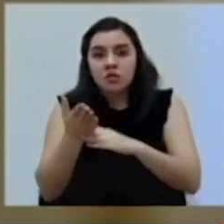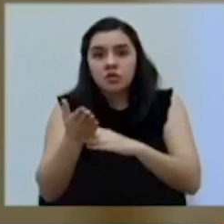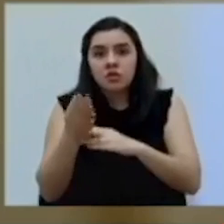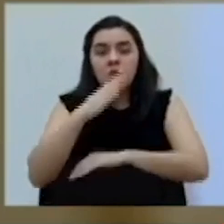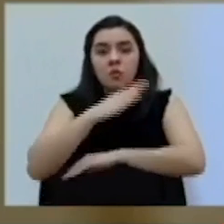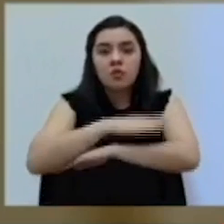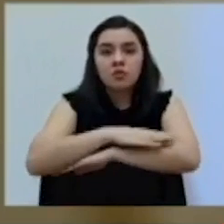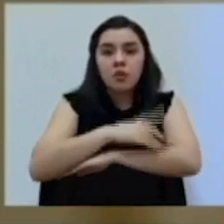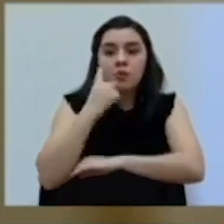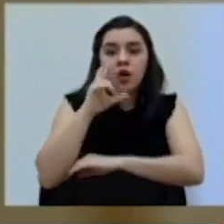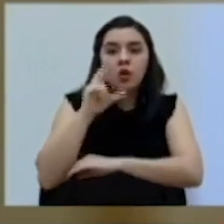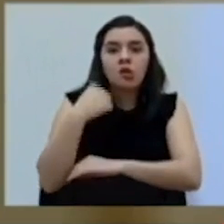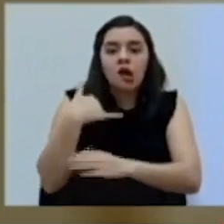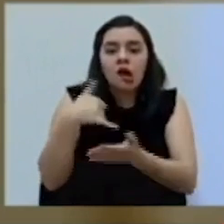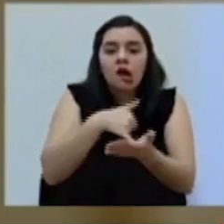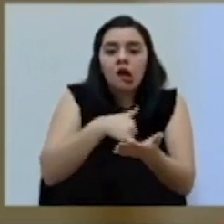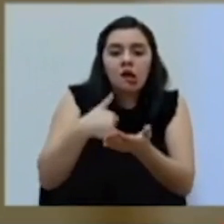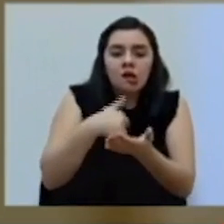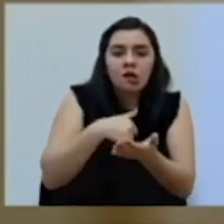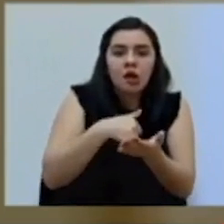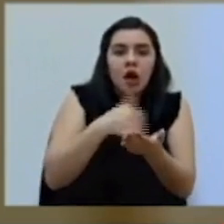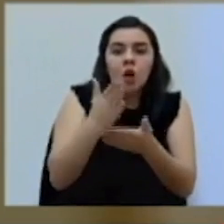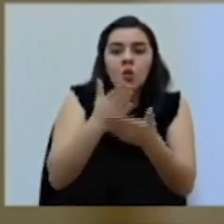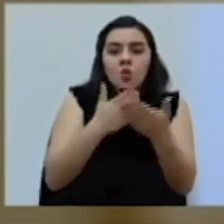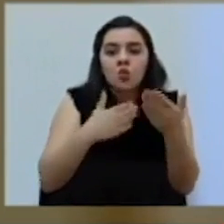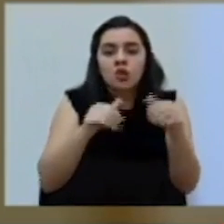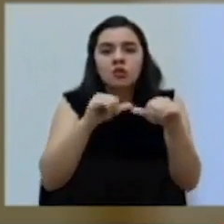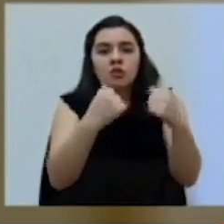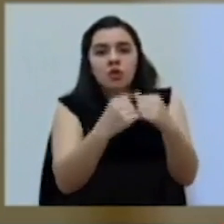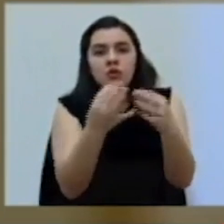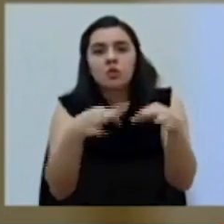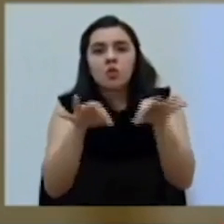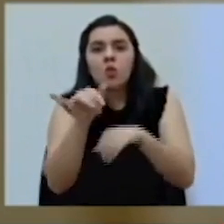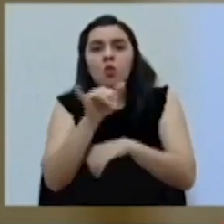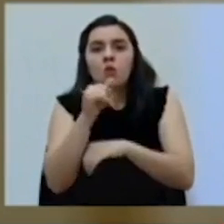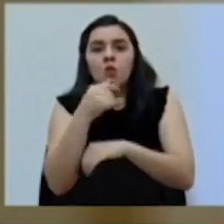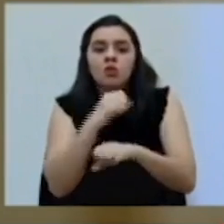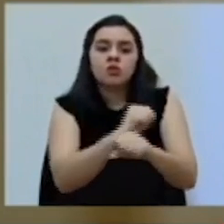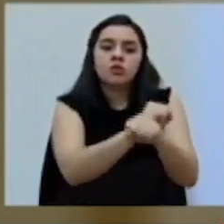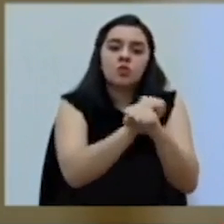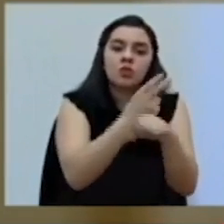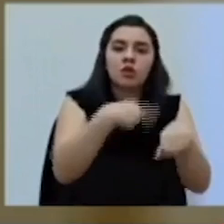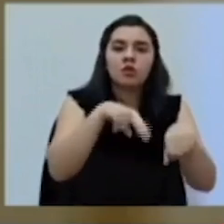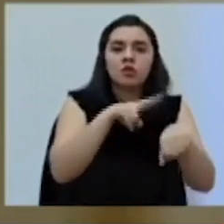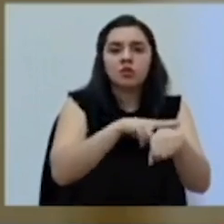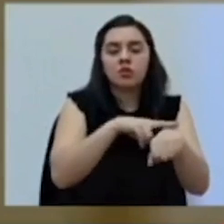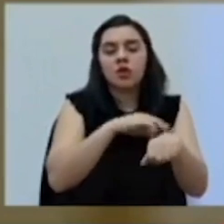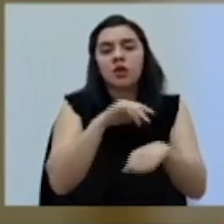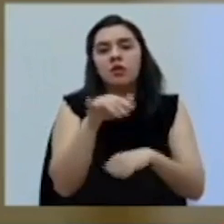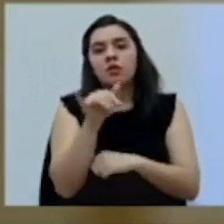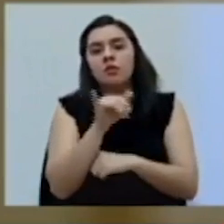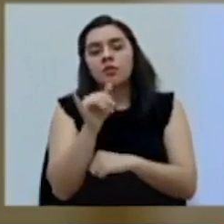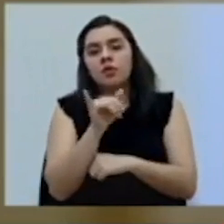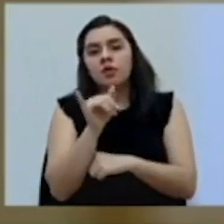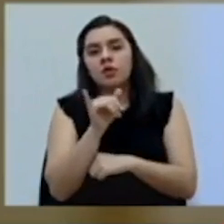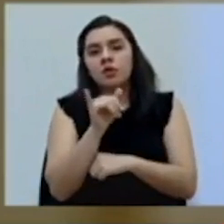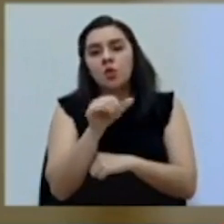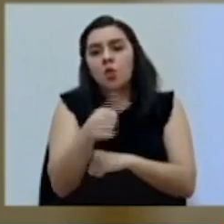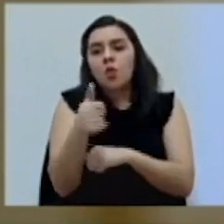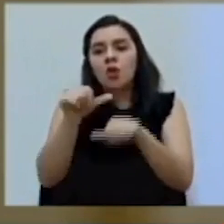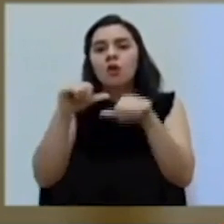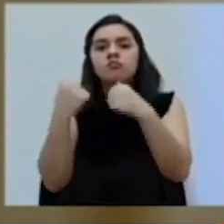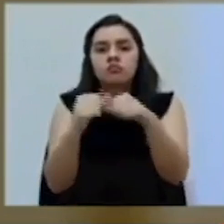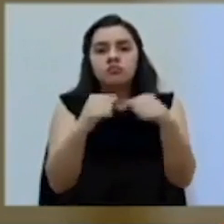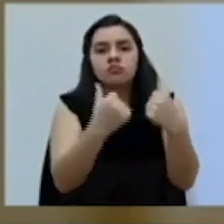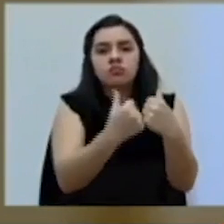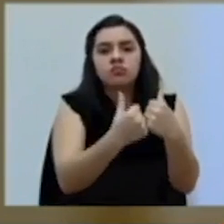que no va haber vulnerabilidad en otras áreas tan importantes, ¿verdad?, como lo es seguridad nacional e incluso en otras áreas también